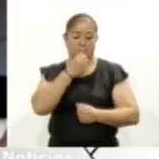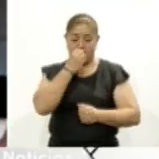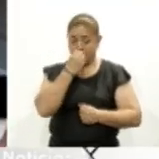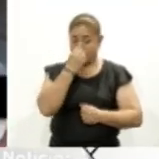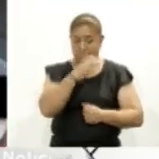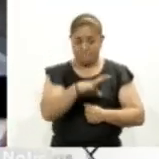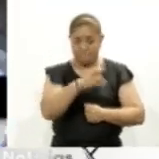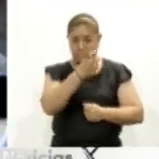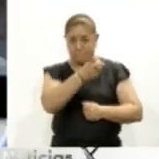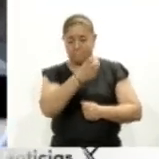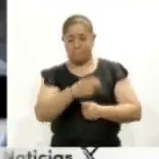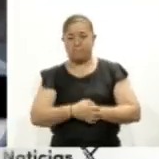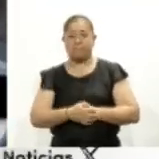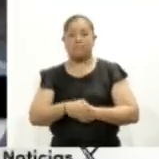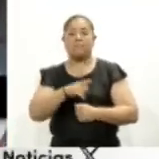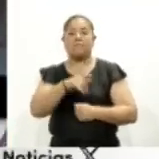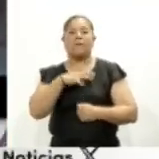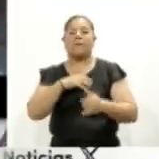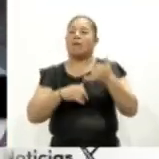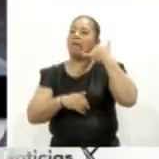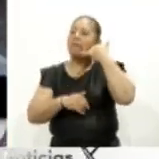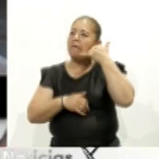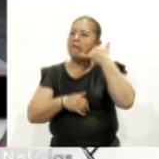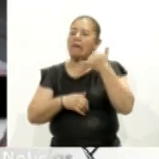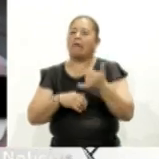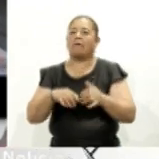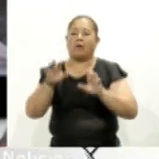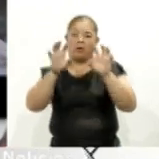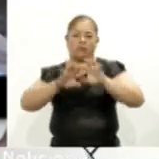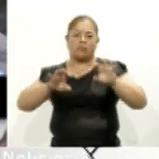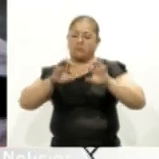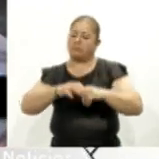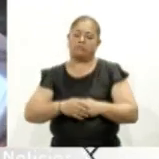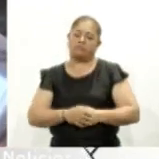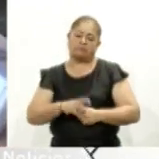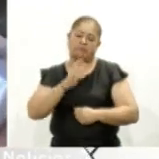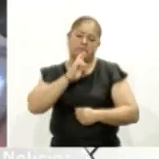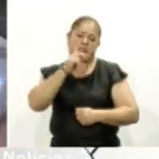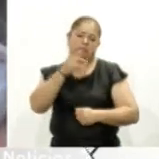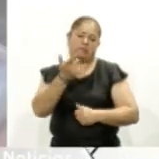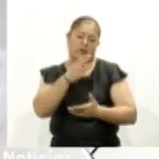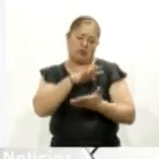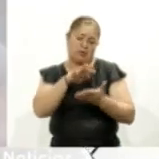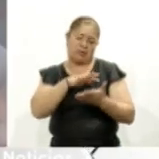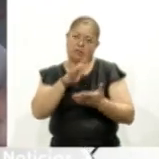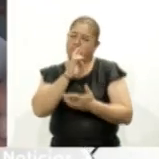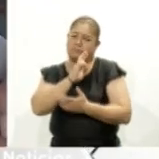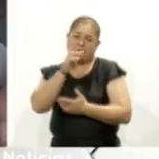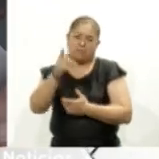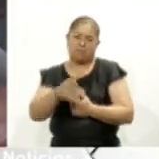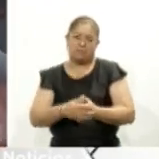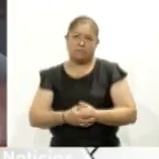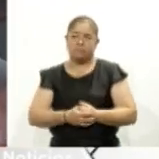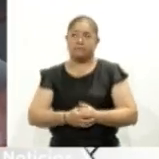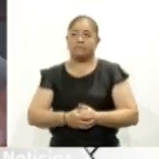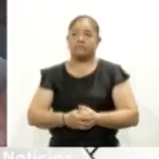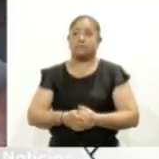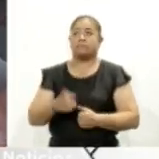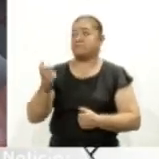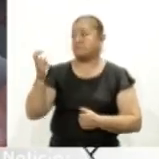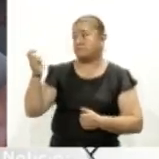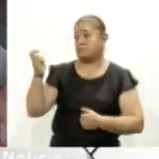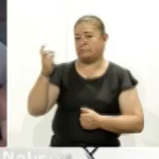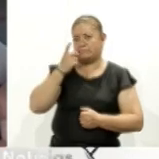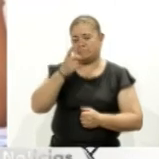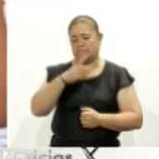en lugar de que estén en el teléfono o en la computadora, es bueno leer, es lo mejor. A Valeria le llamó la atención